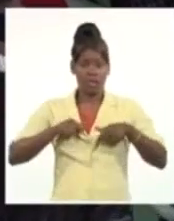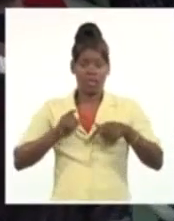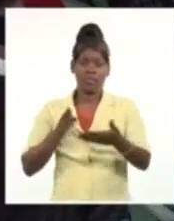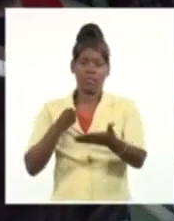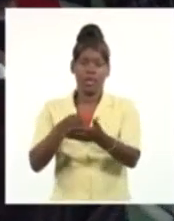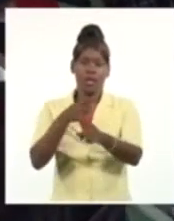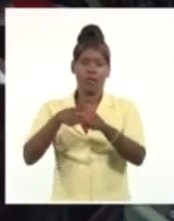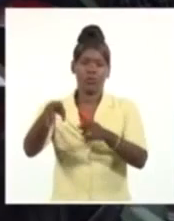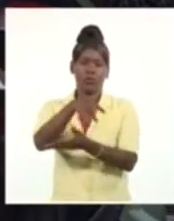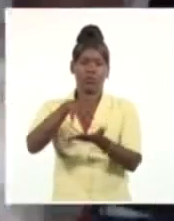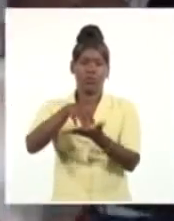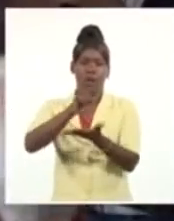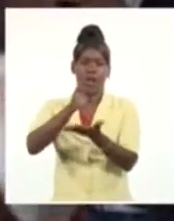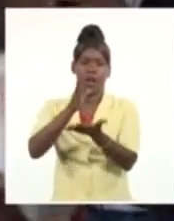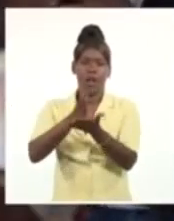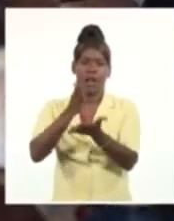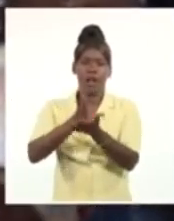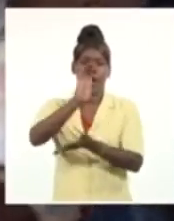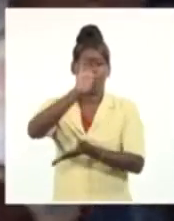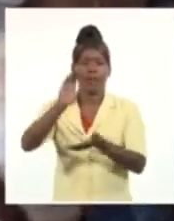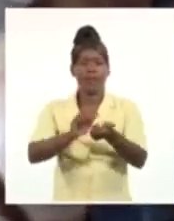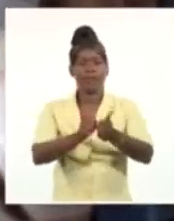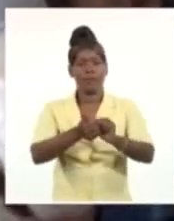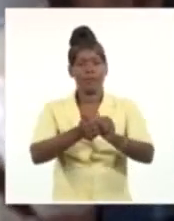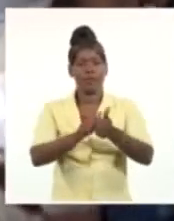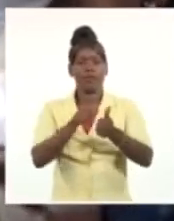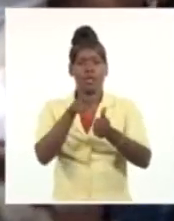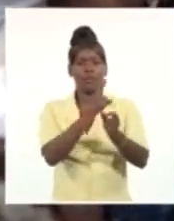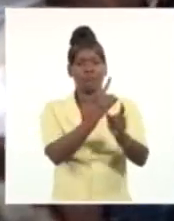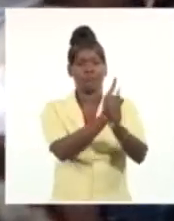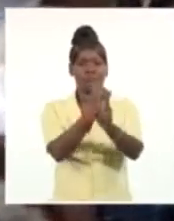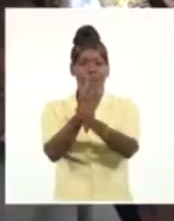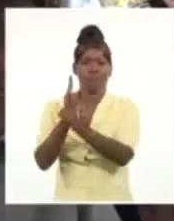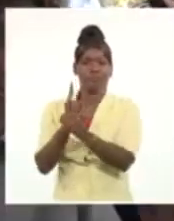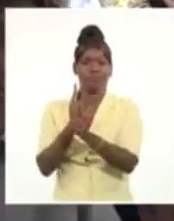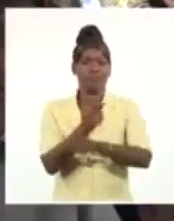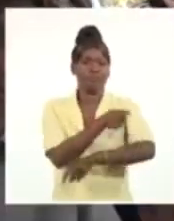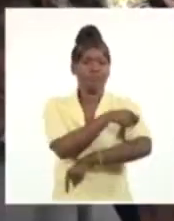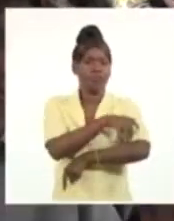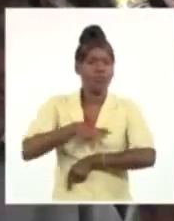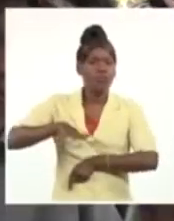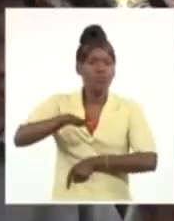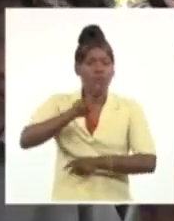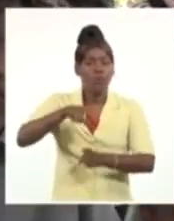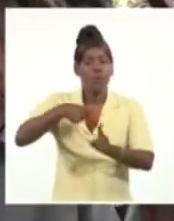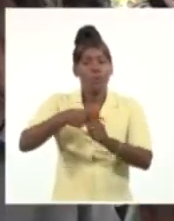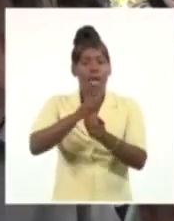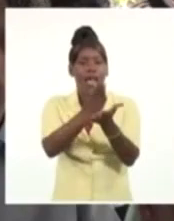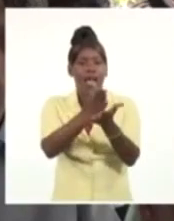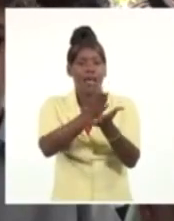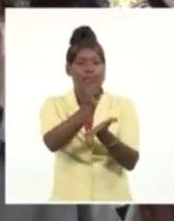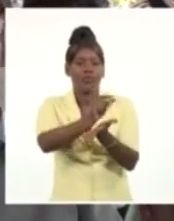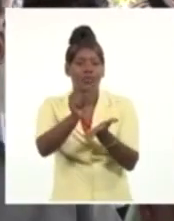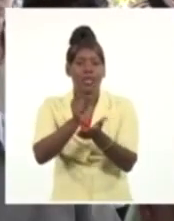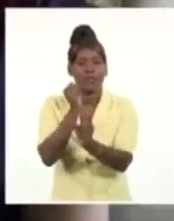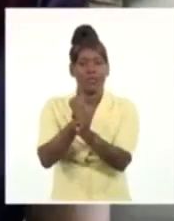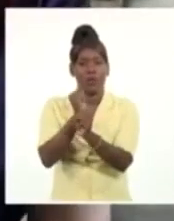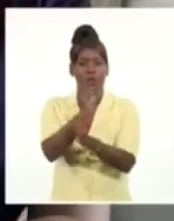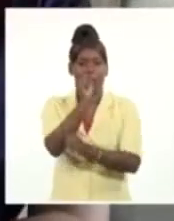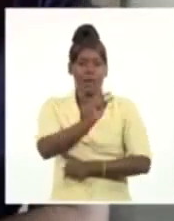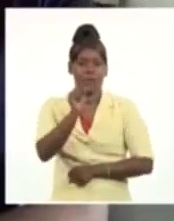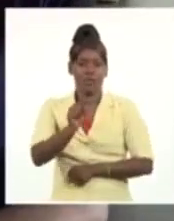Iniciación Deportiva Héctor Ruiz Pérez, donde intercambiaron con una representación de sus estudiantes y trabajadores, así como de los